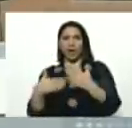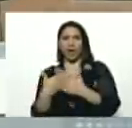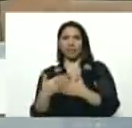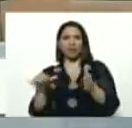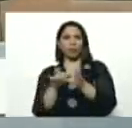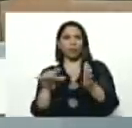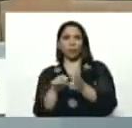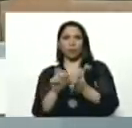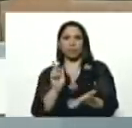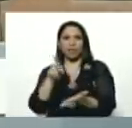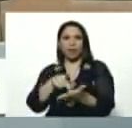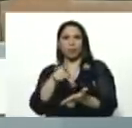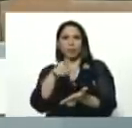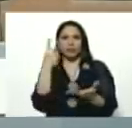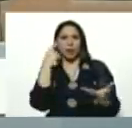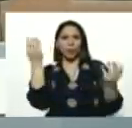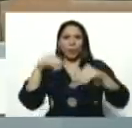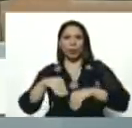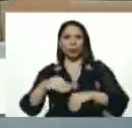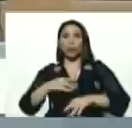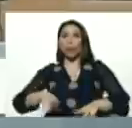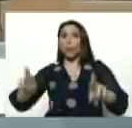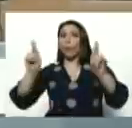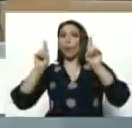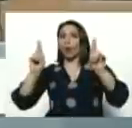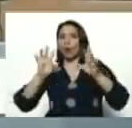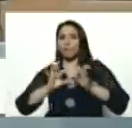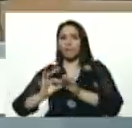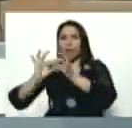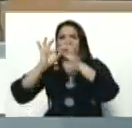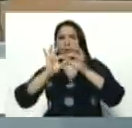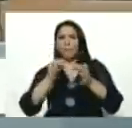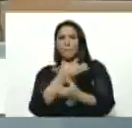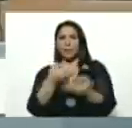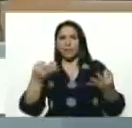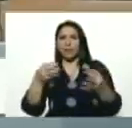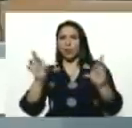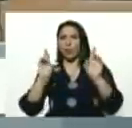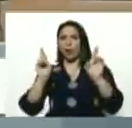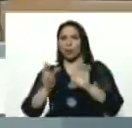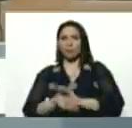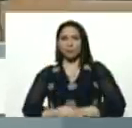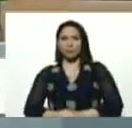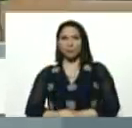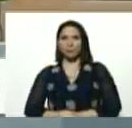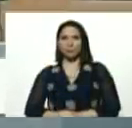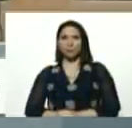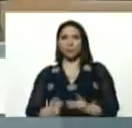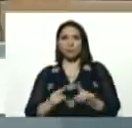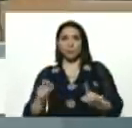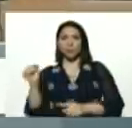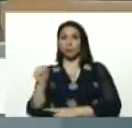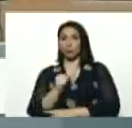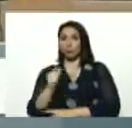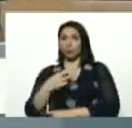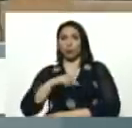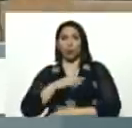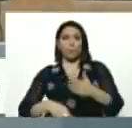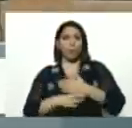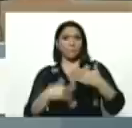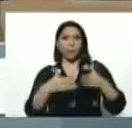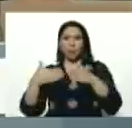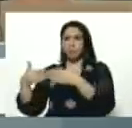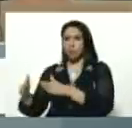llegamos, esa alianza, ojalá sea alianza perfecta, ojalá, pero lo que sí, es que vamos a abrir,